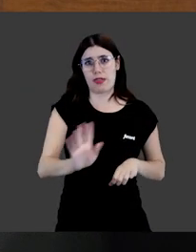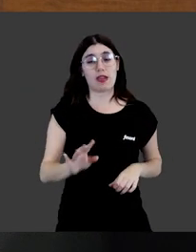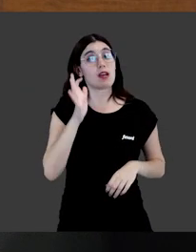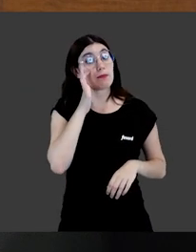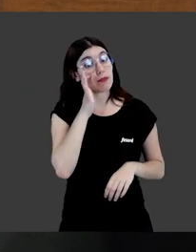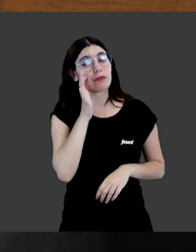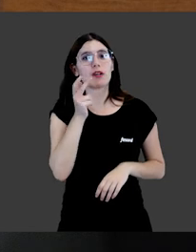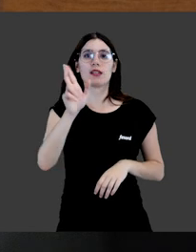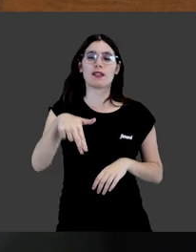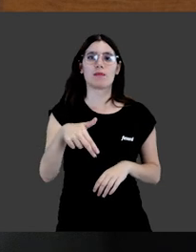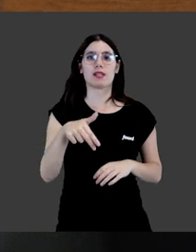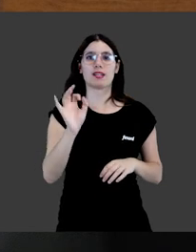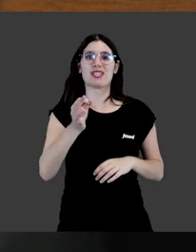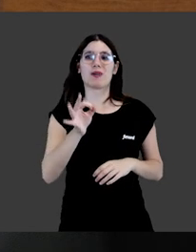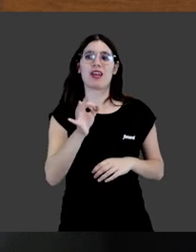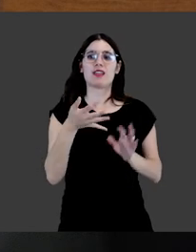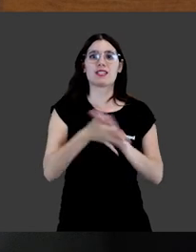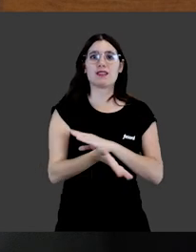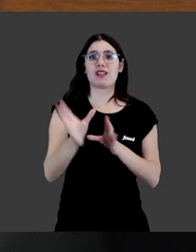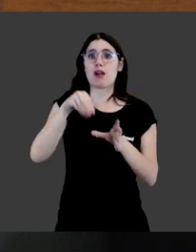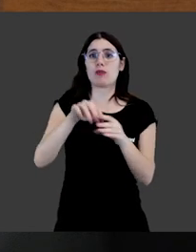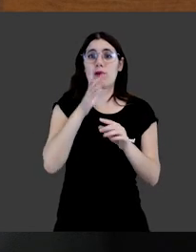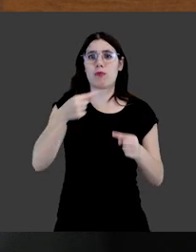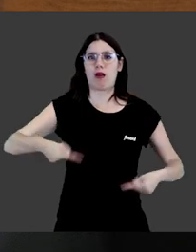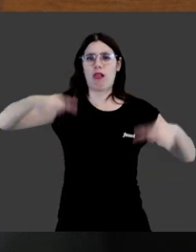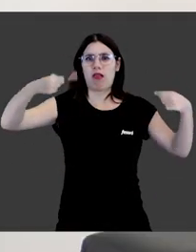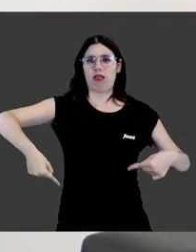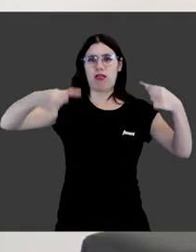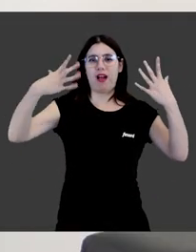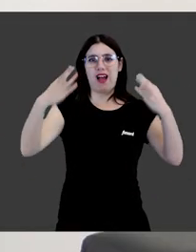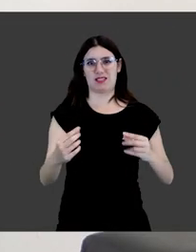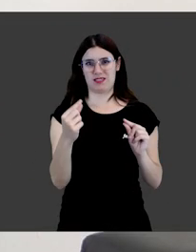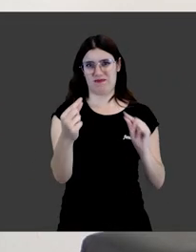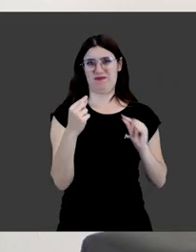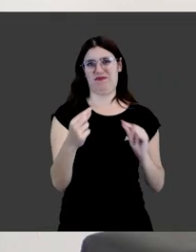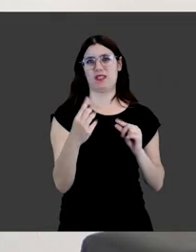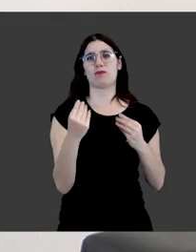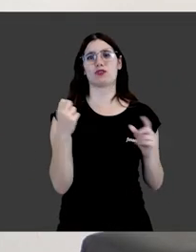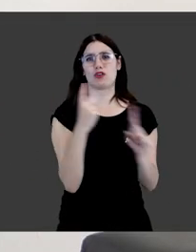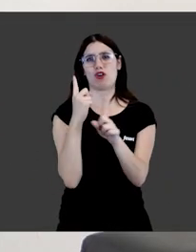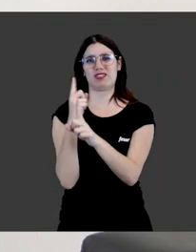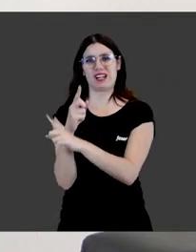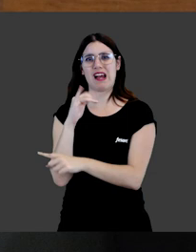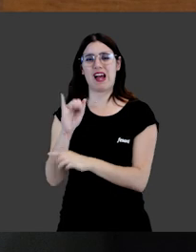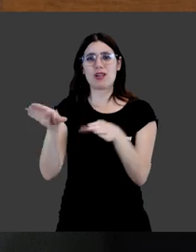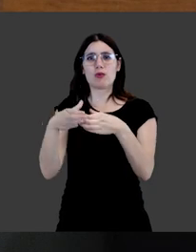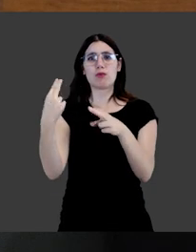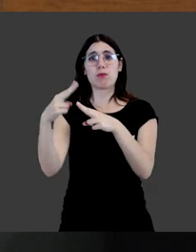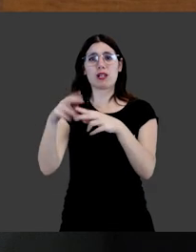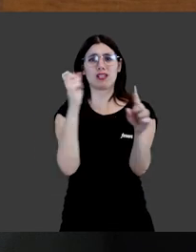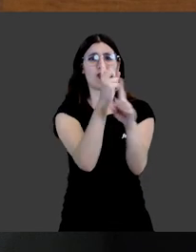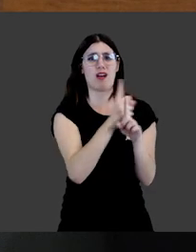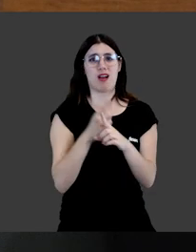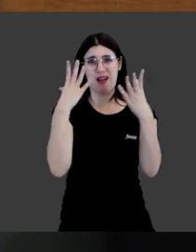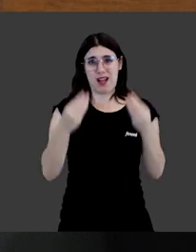taurinas, pero también es verdad que quizá no haya querido entrar por lo polémico del tema, porque es un tema que al final da lugar a enfrentamiento ya entre